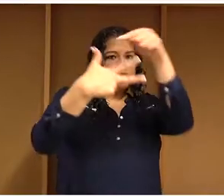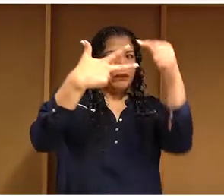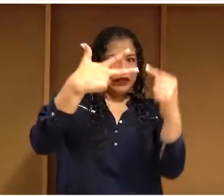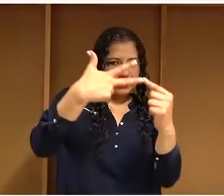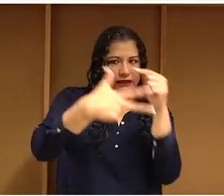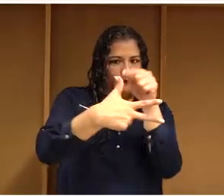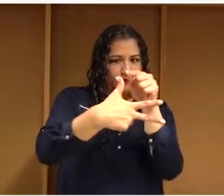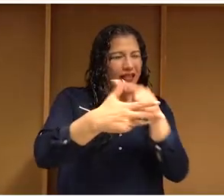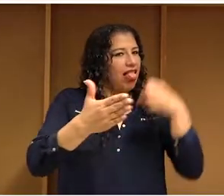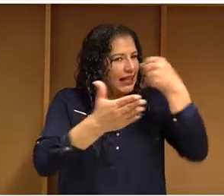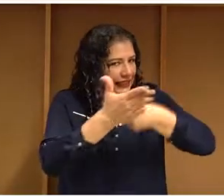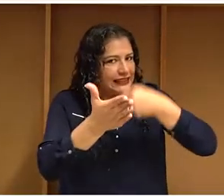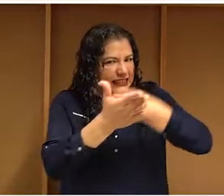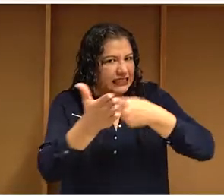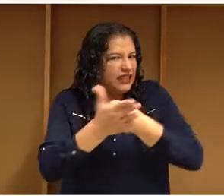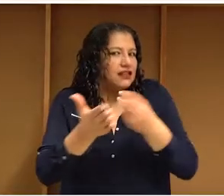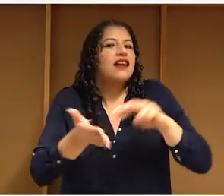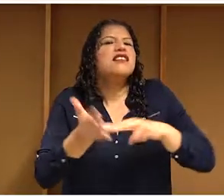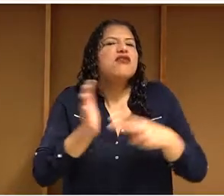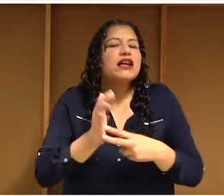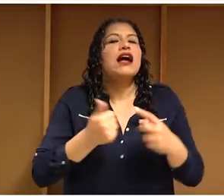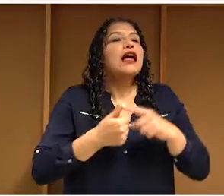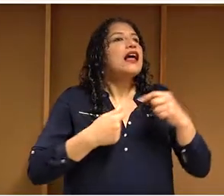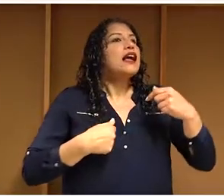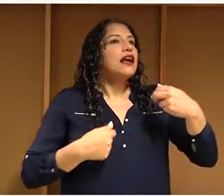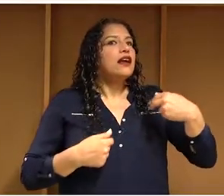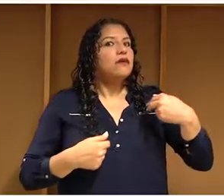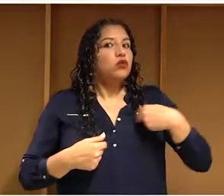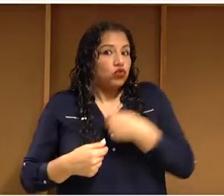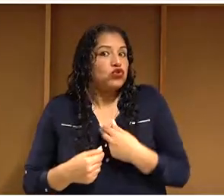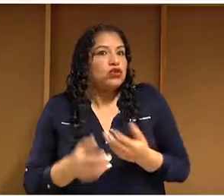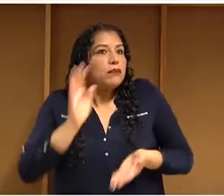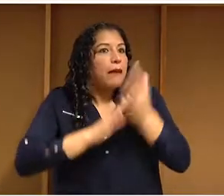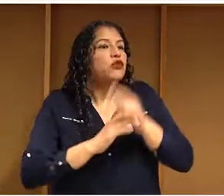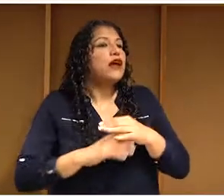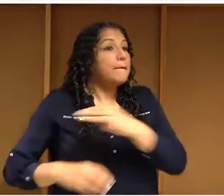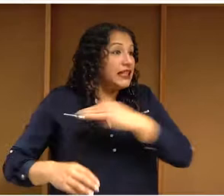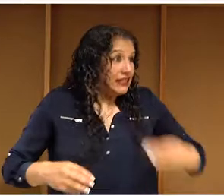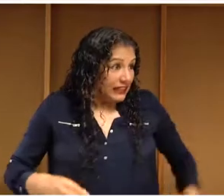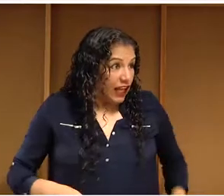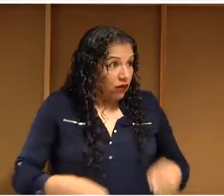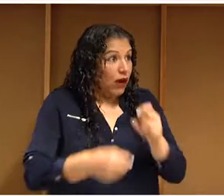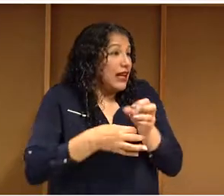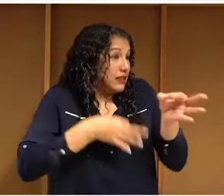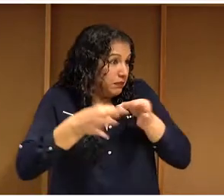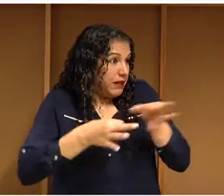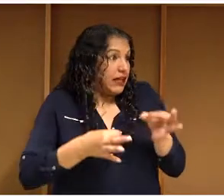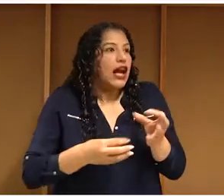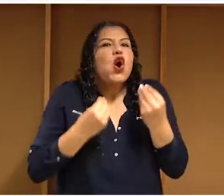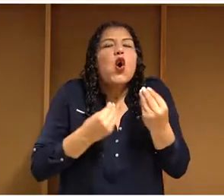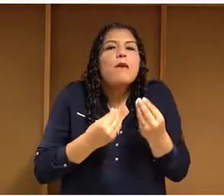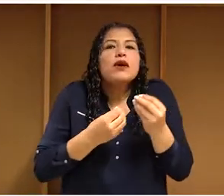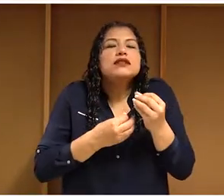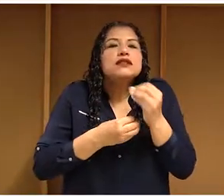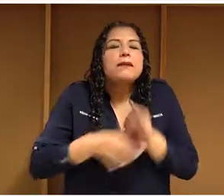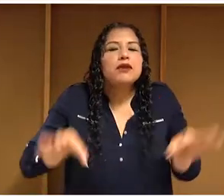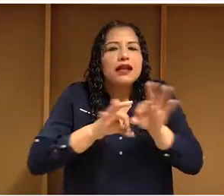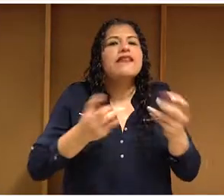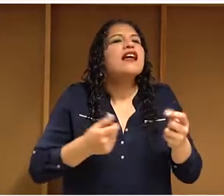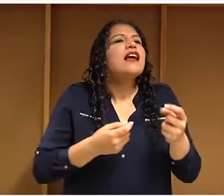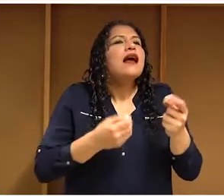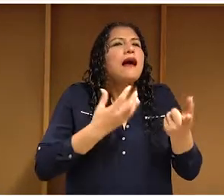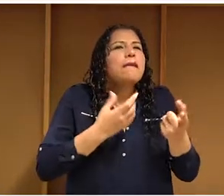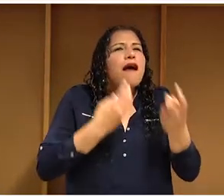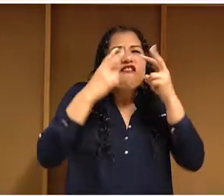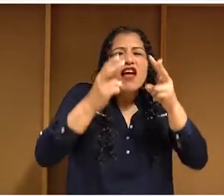Hacemos incidencia, lo que significa que constantemente vamos al Congreso, vamos a los ministerios, a preocuparnos por qué están diciendo las leyes que se están